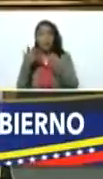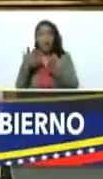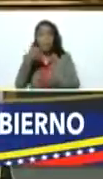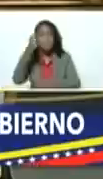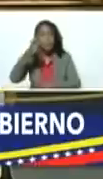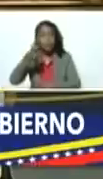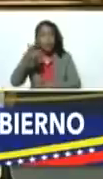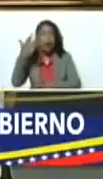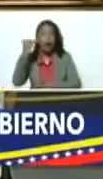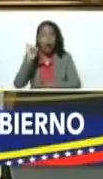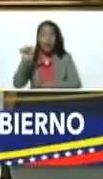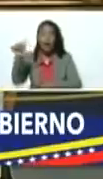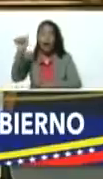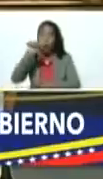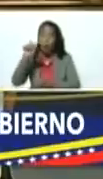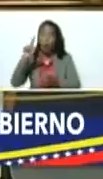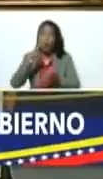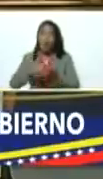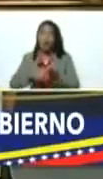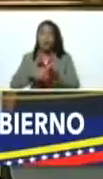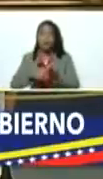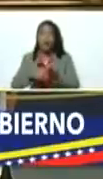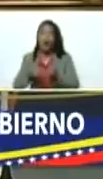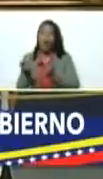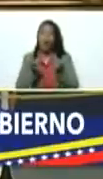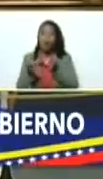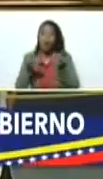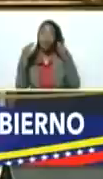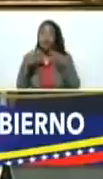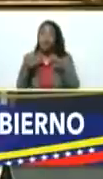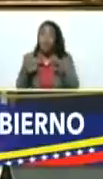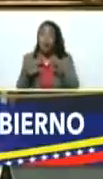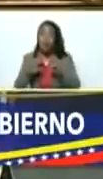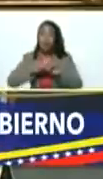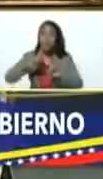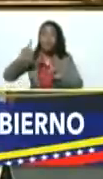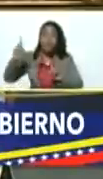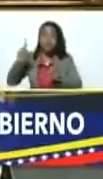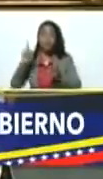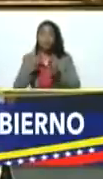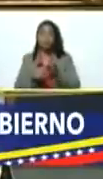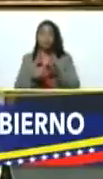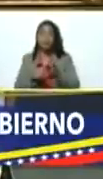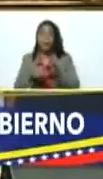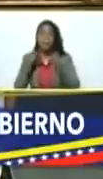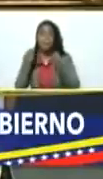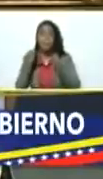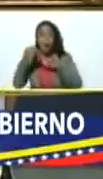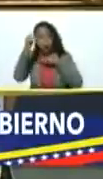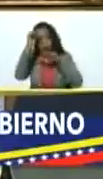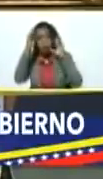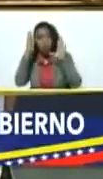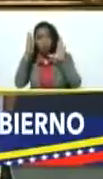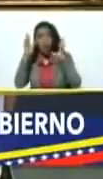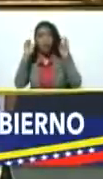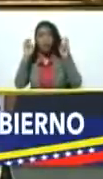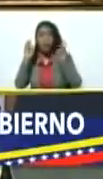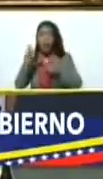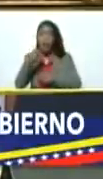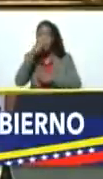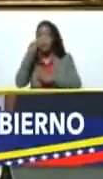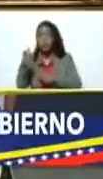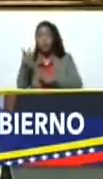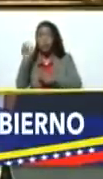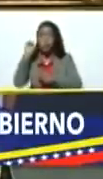tenga agua para que se regularice el suministro eléctrico para atender el tema de la basura